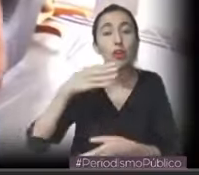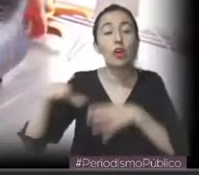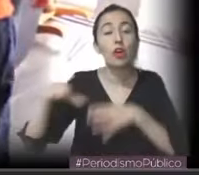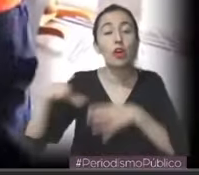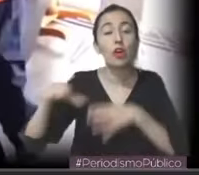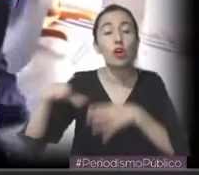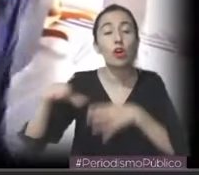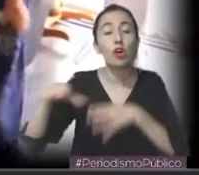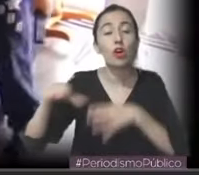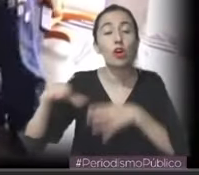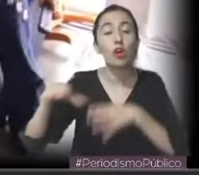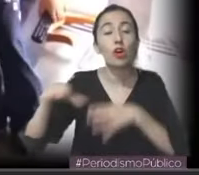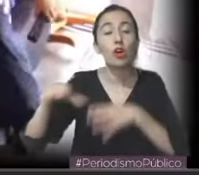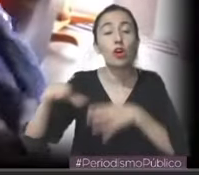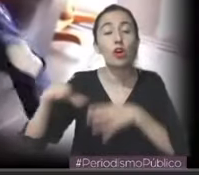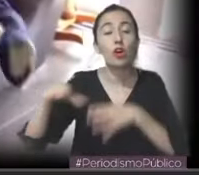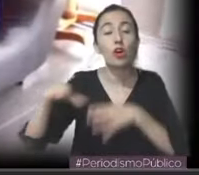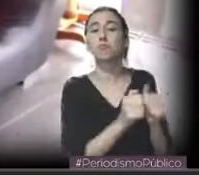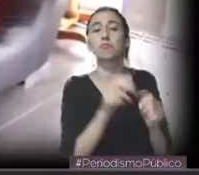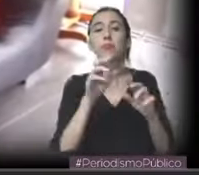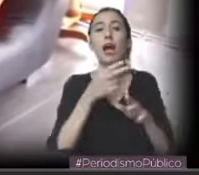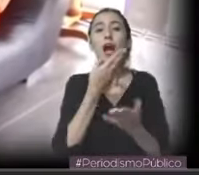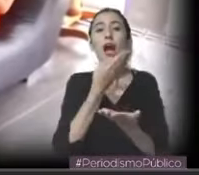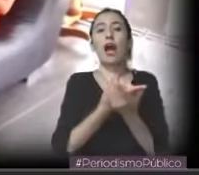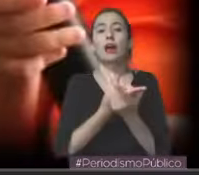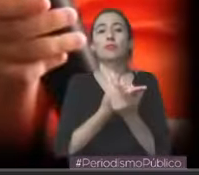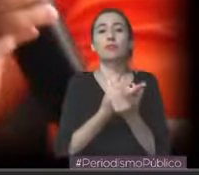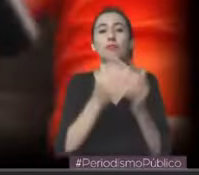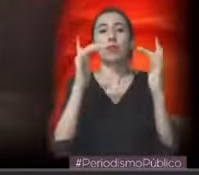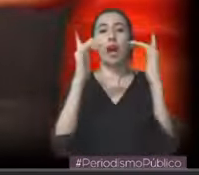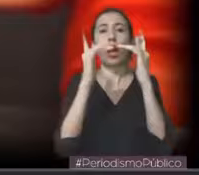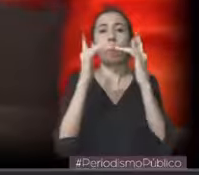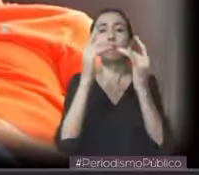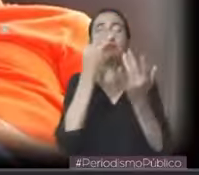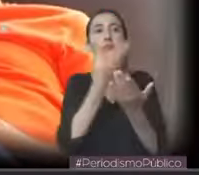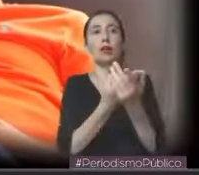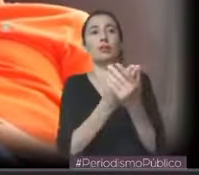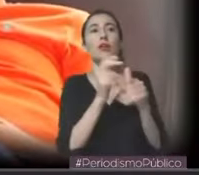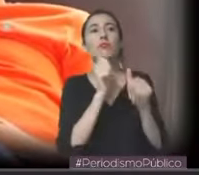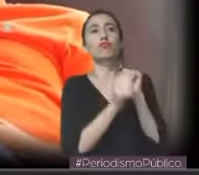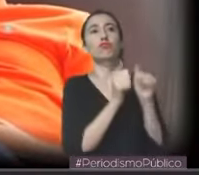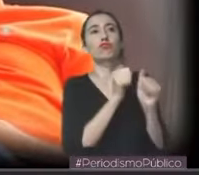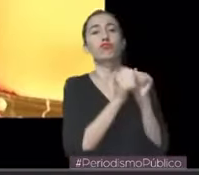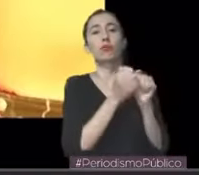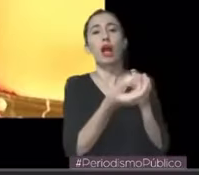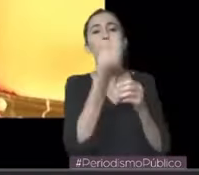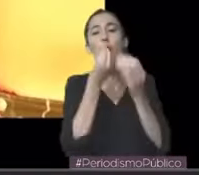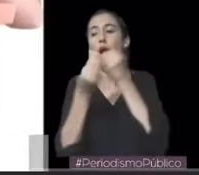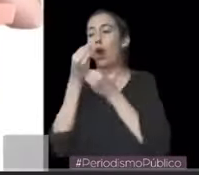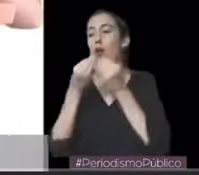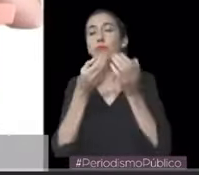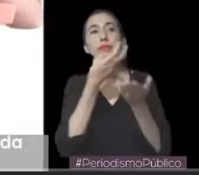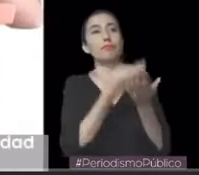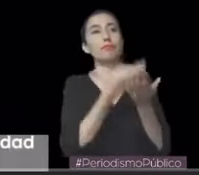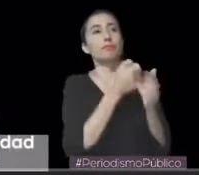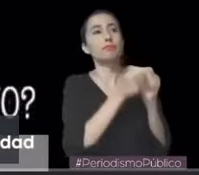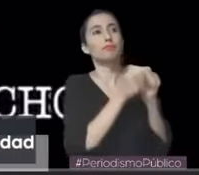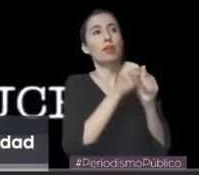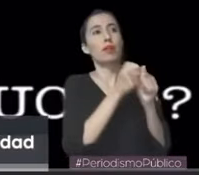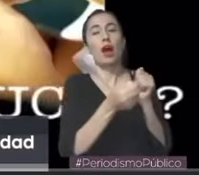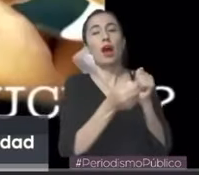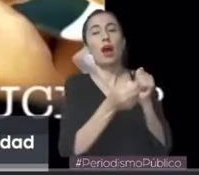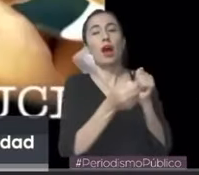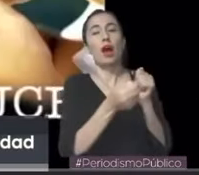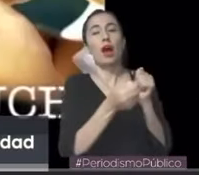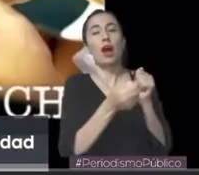también un aumento de ganancia de peso, sumado a los malos hábitos alimenticios. Según expertos, la obesidad es